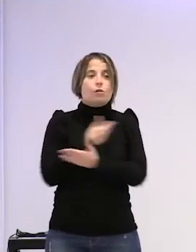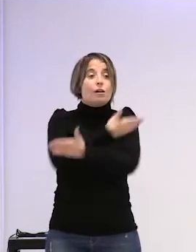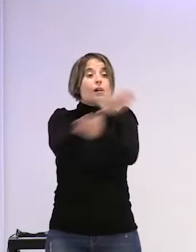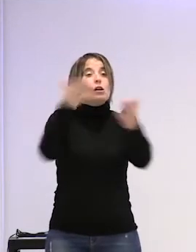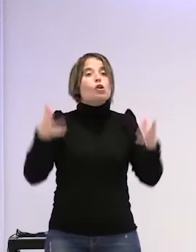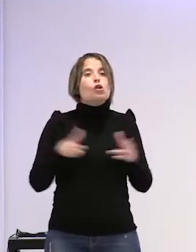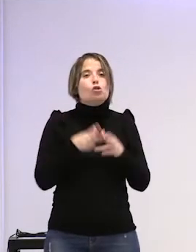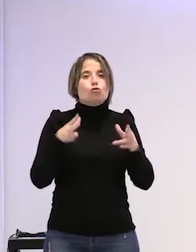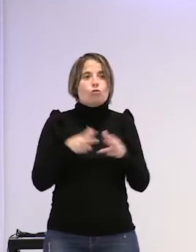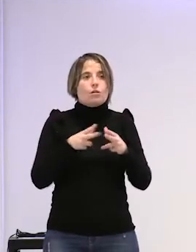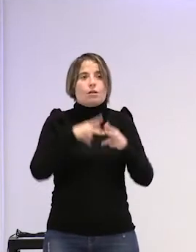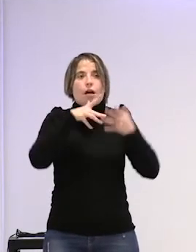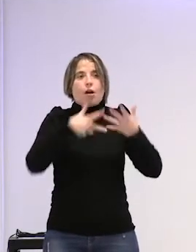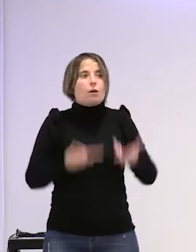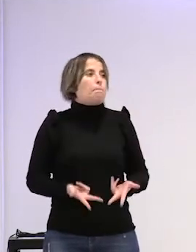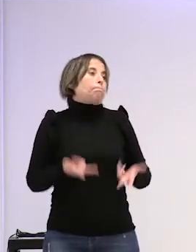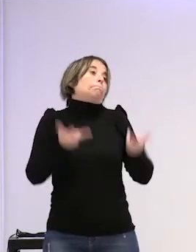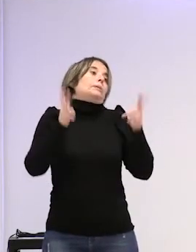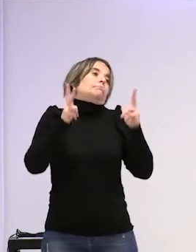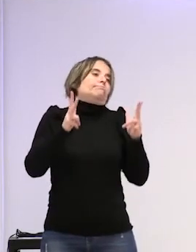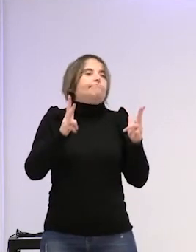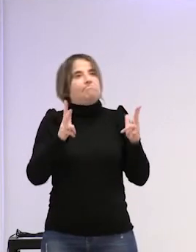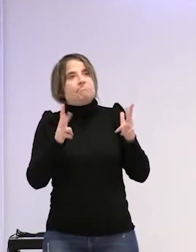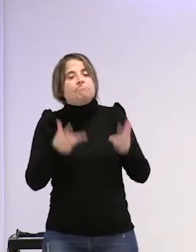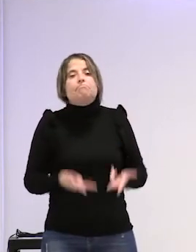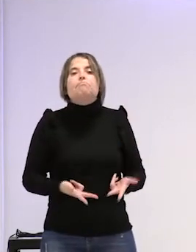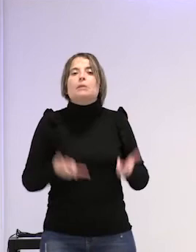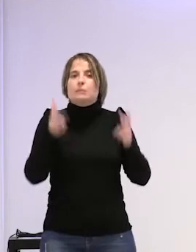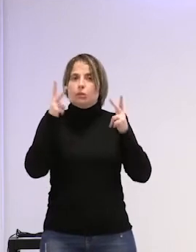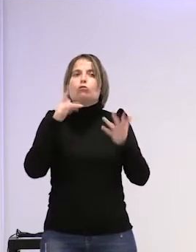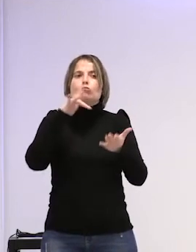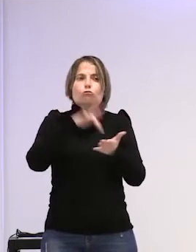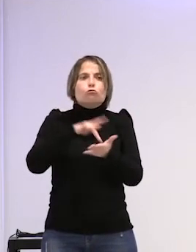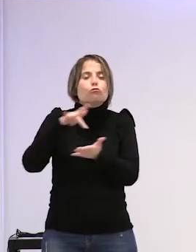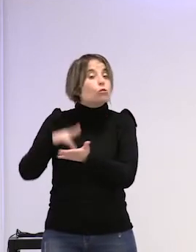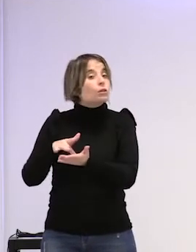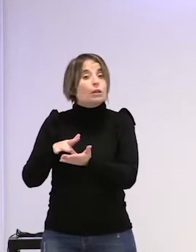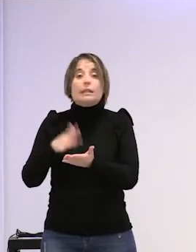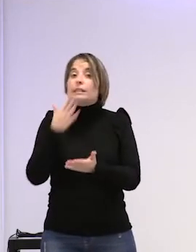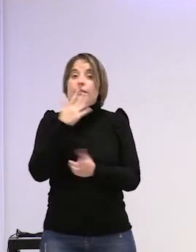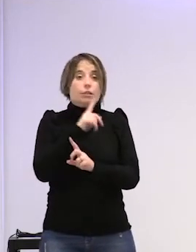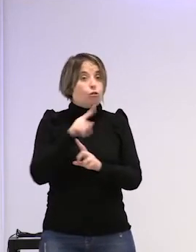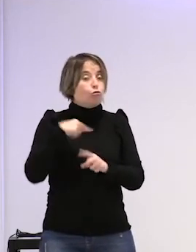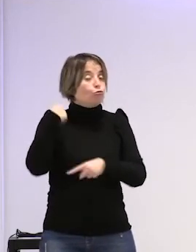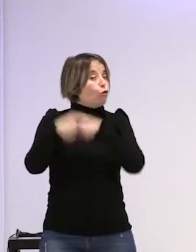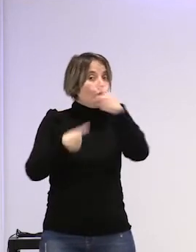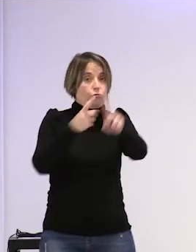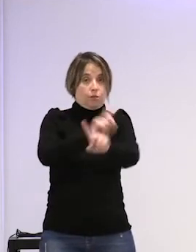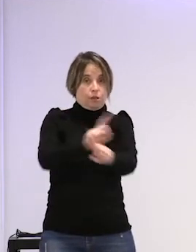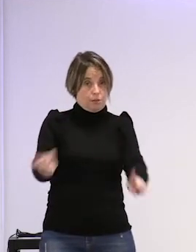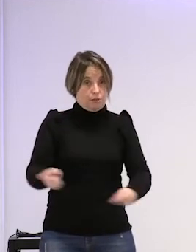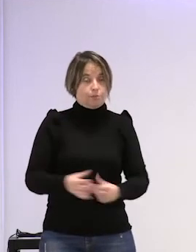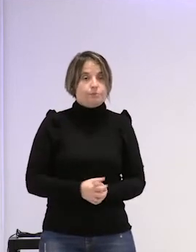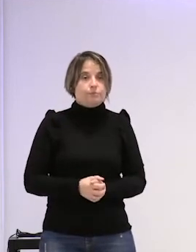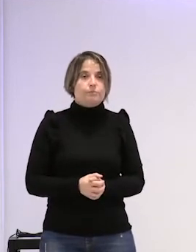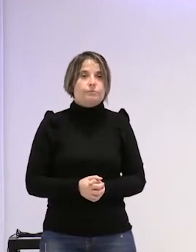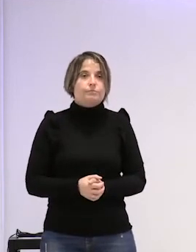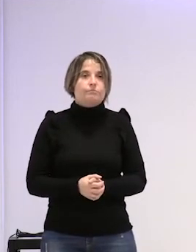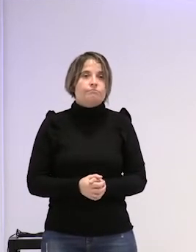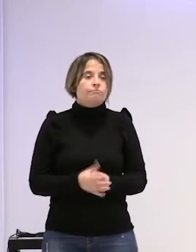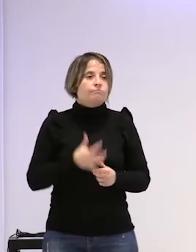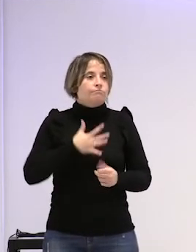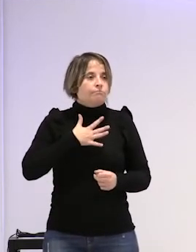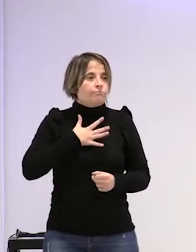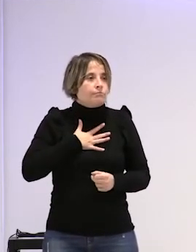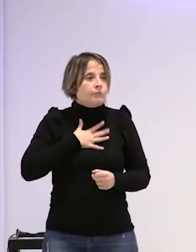que está permitiendo de alguna manera que esto esté sucediendo porque si no no sean cotidianos y a mí lo que me